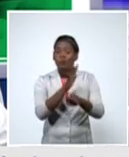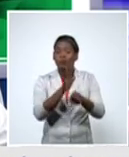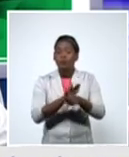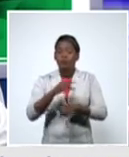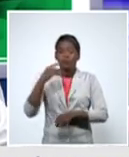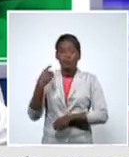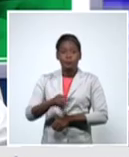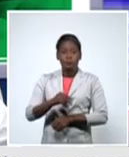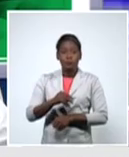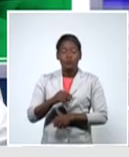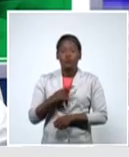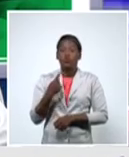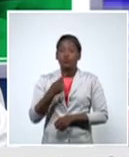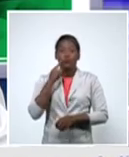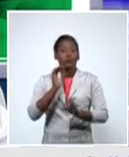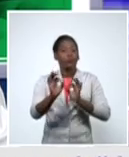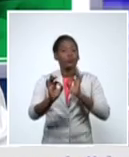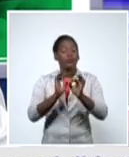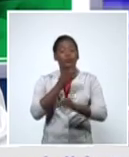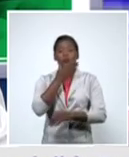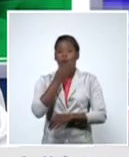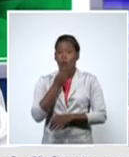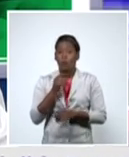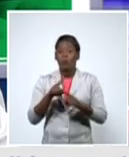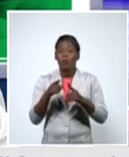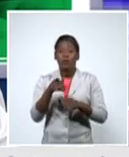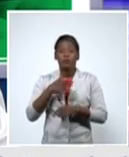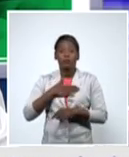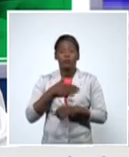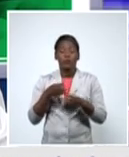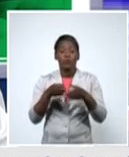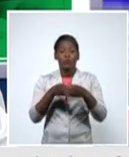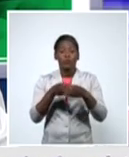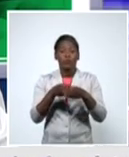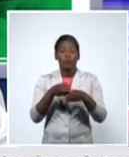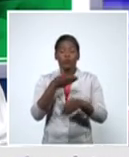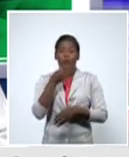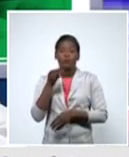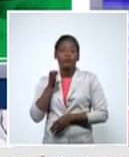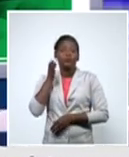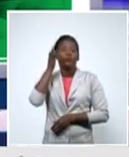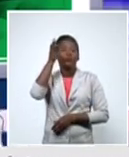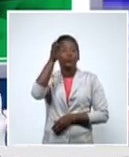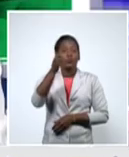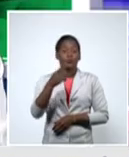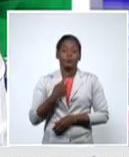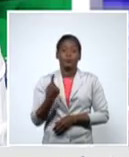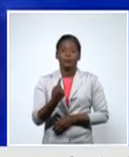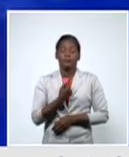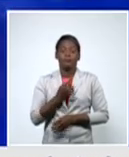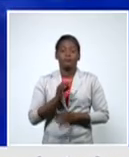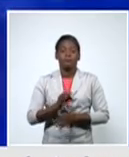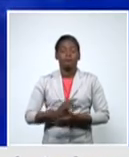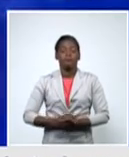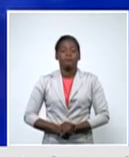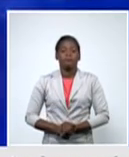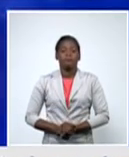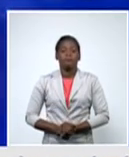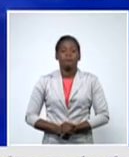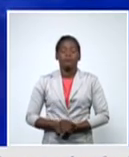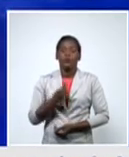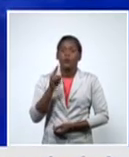población joven futuro de toda la generación que está en este momento activa tengo una pregunta